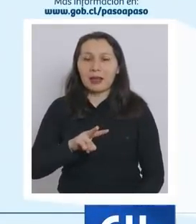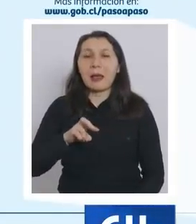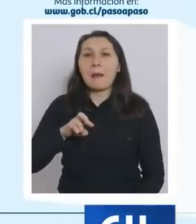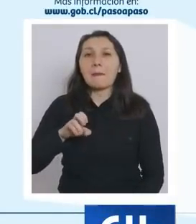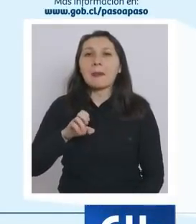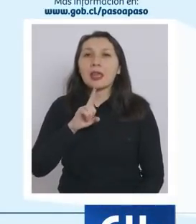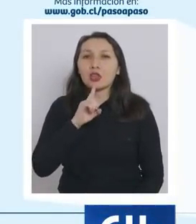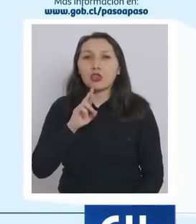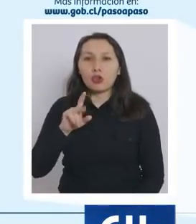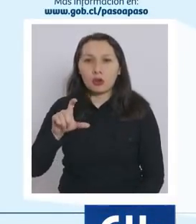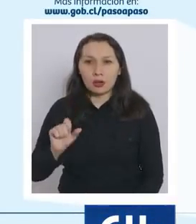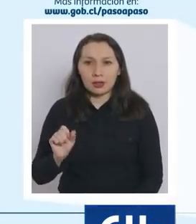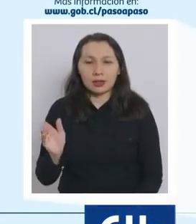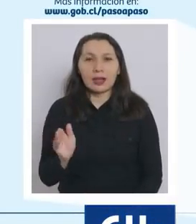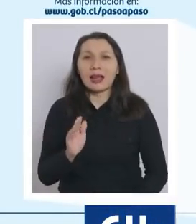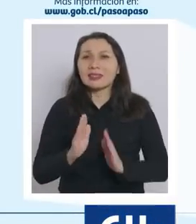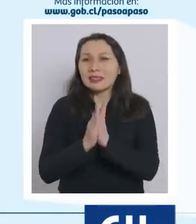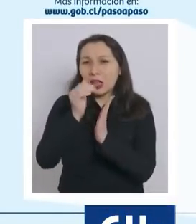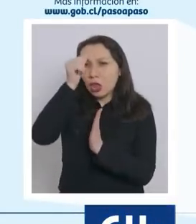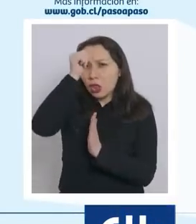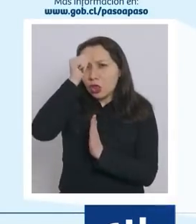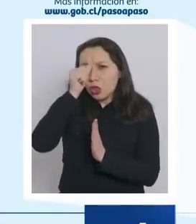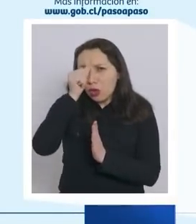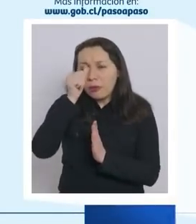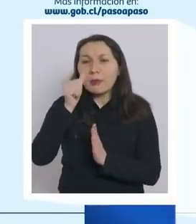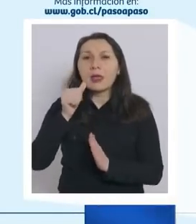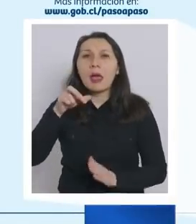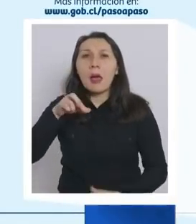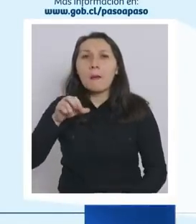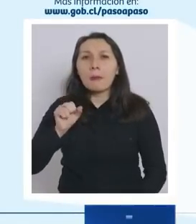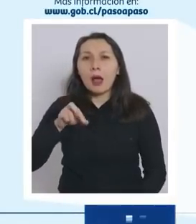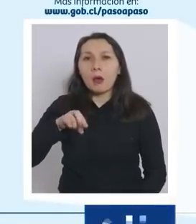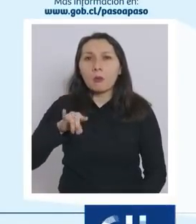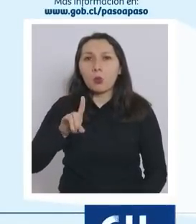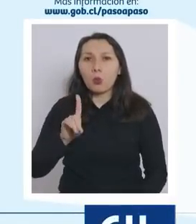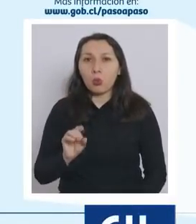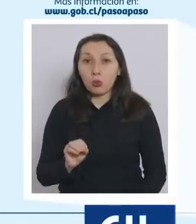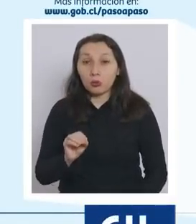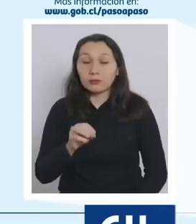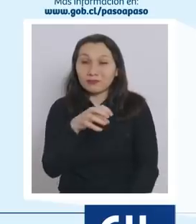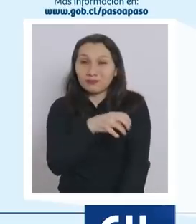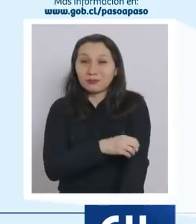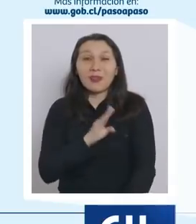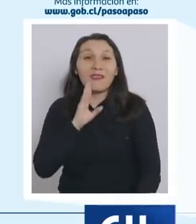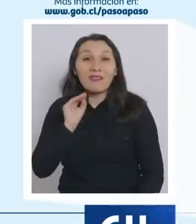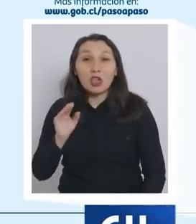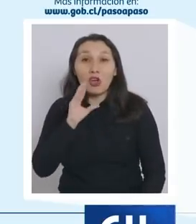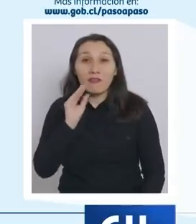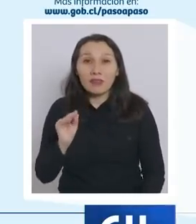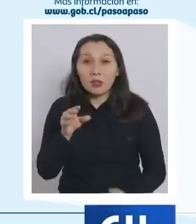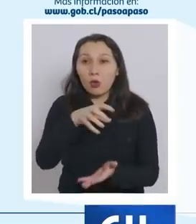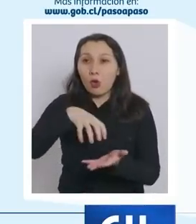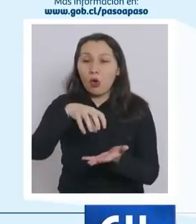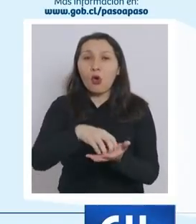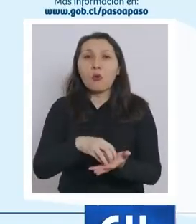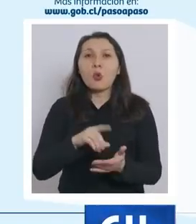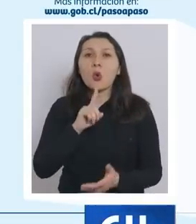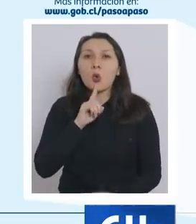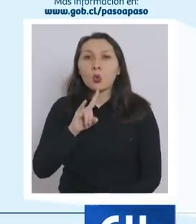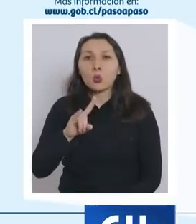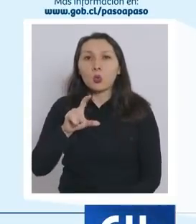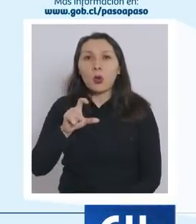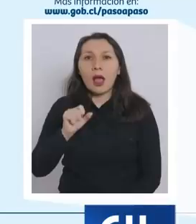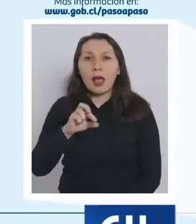las comunas de Petorca, Santo Domingo y Papudo. Y en la región del Bío Bío, la comuna de Tucapel.